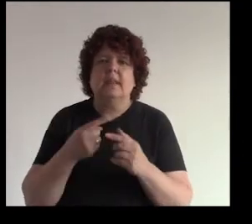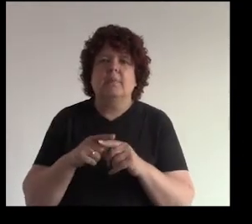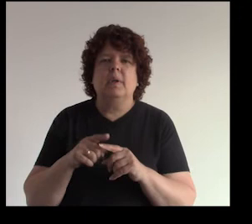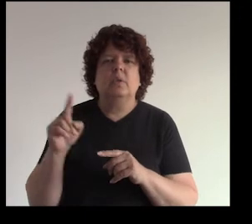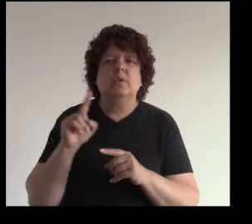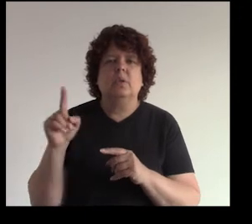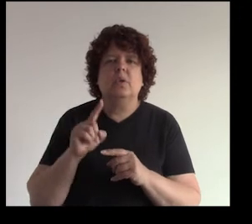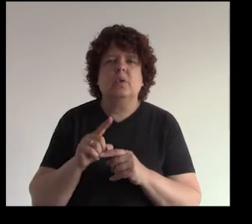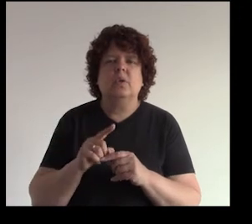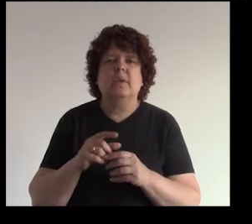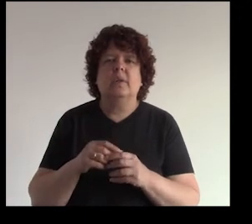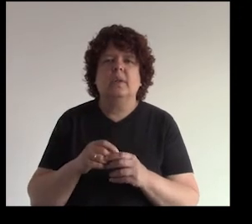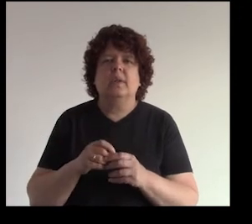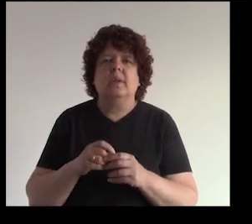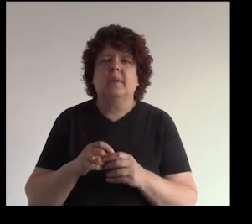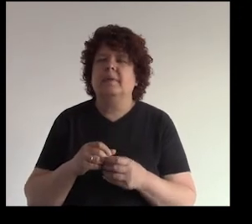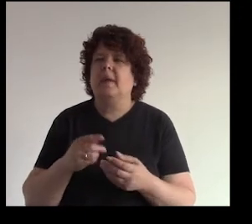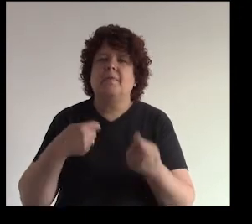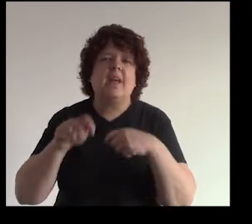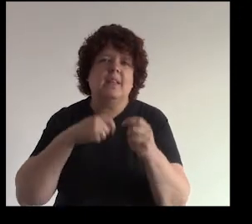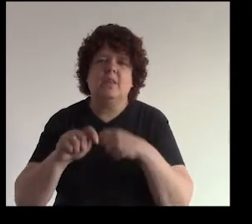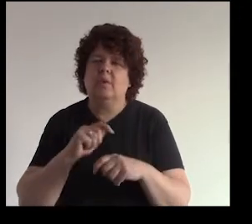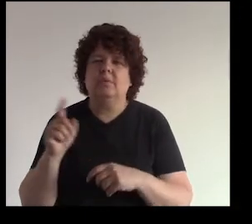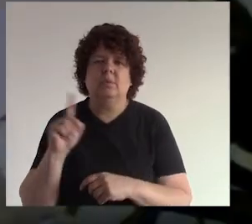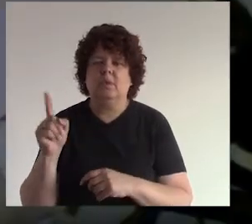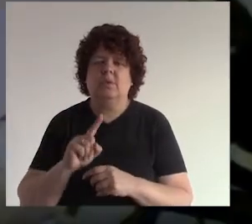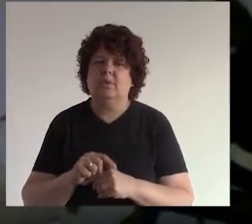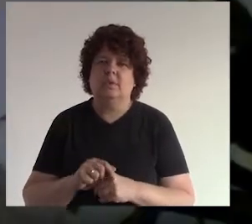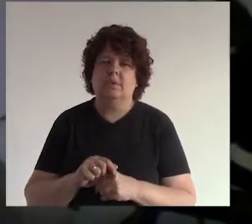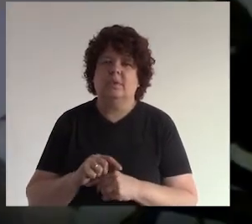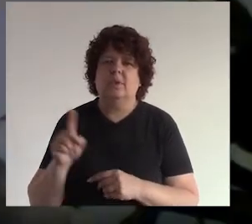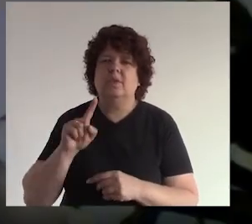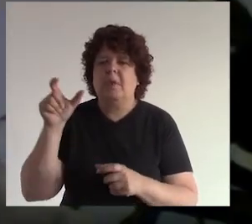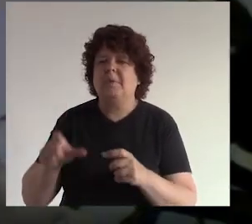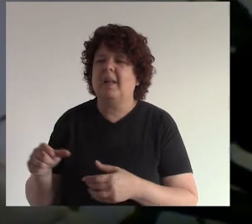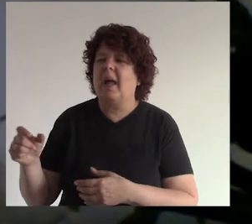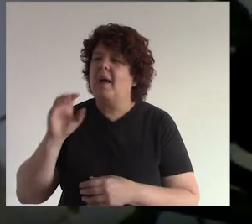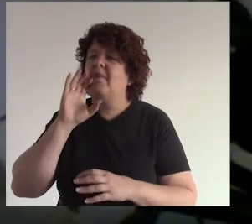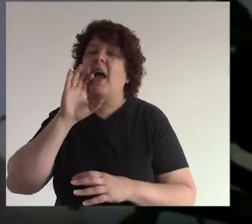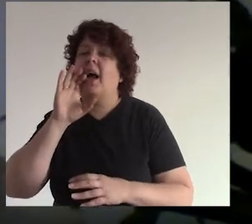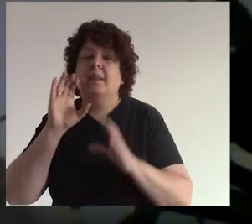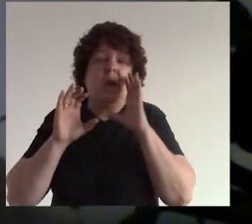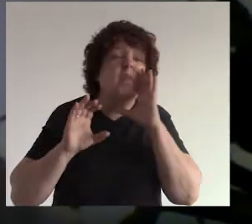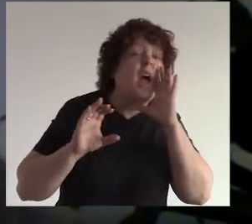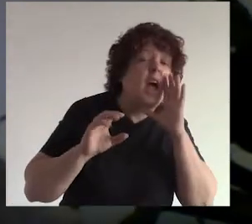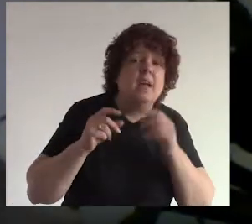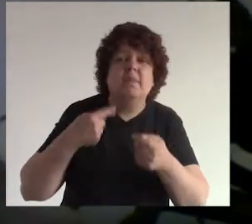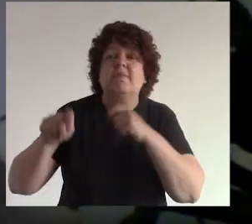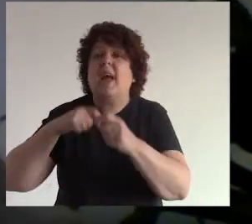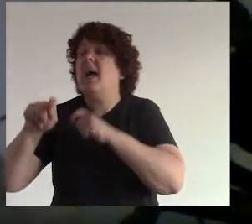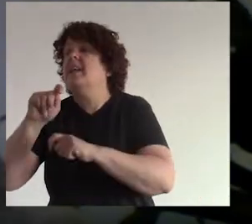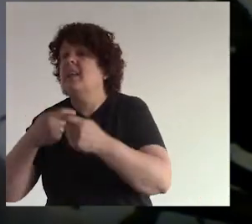pero no en el tono de vendo vendo acuérdense no somos jaladores de centro comercial